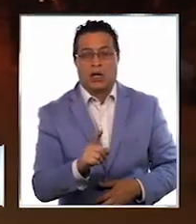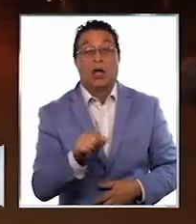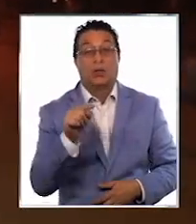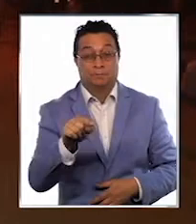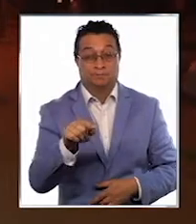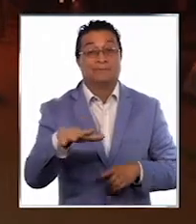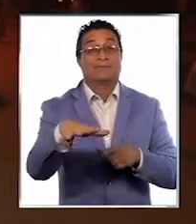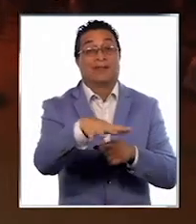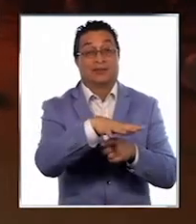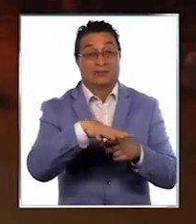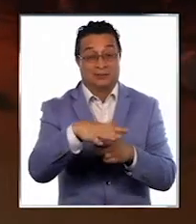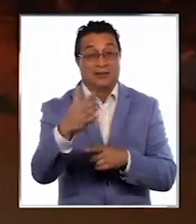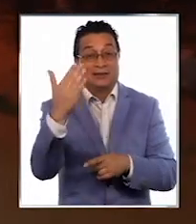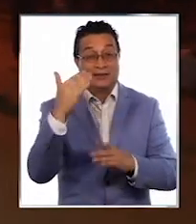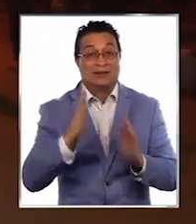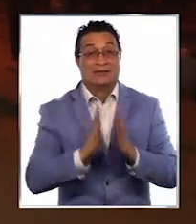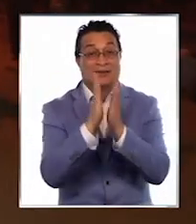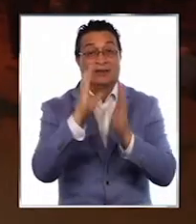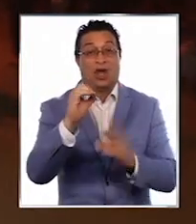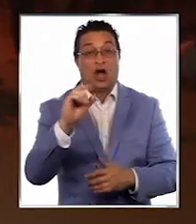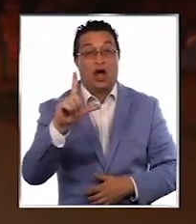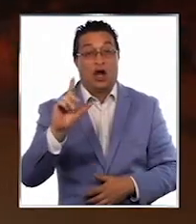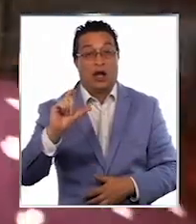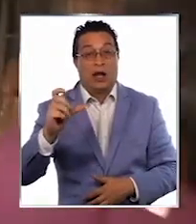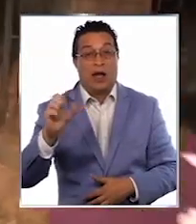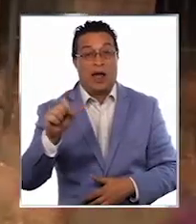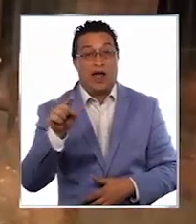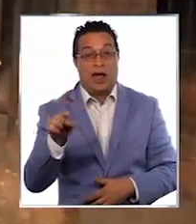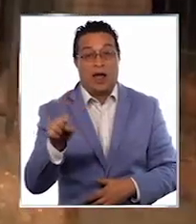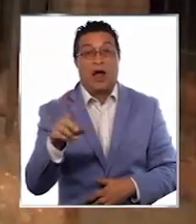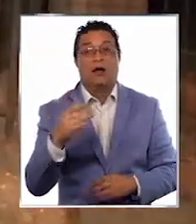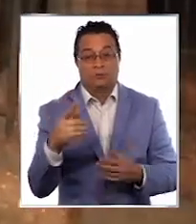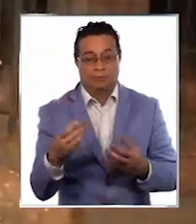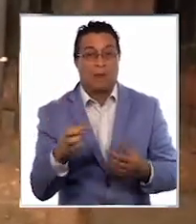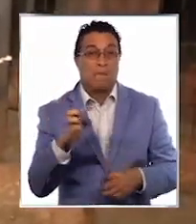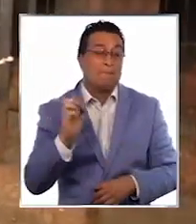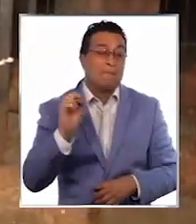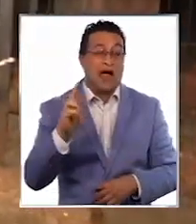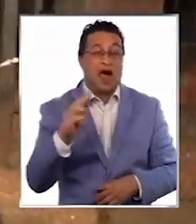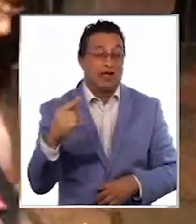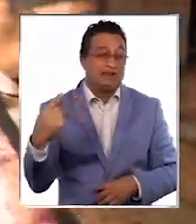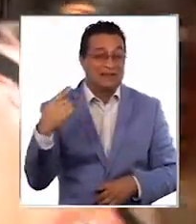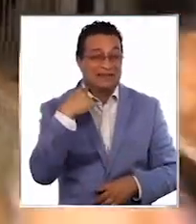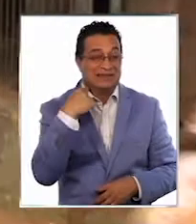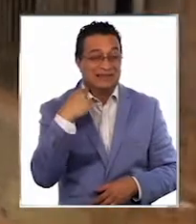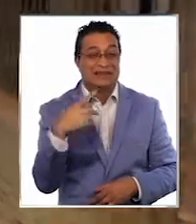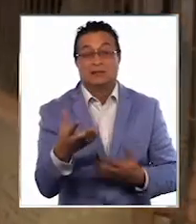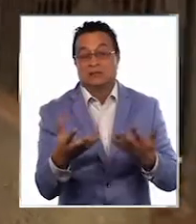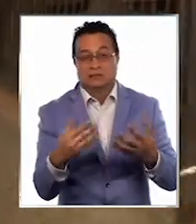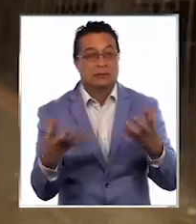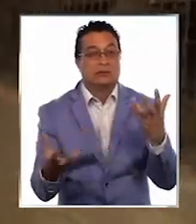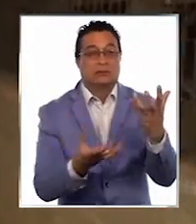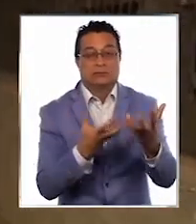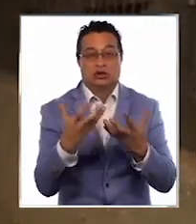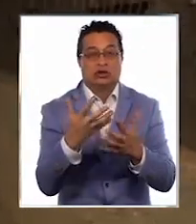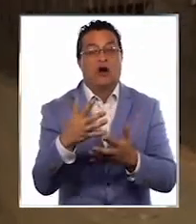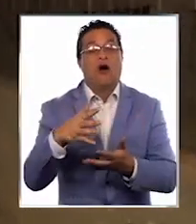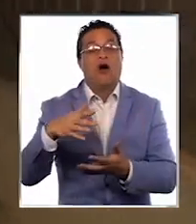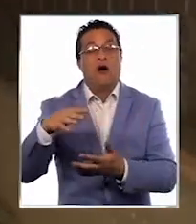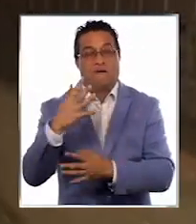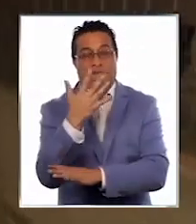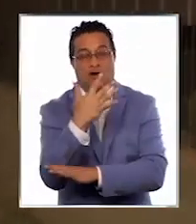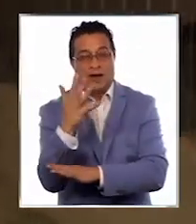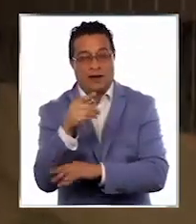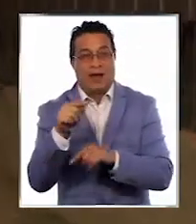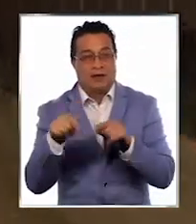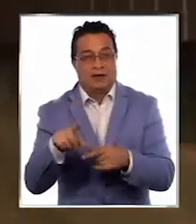panorama que se vivía en Santa Olga, luego de producirse la peor tragedia producto de los incendios forestales en la zona.